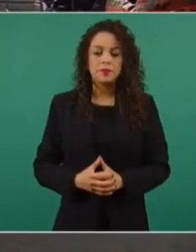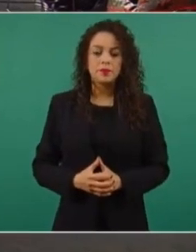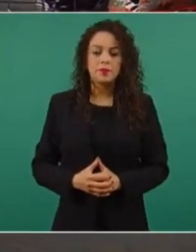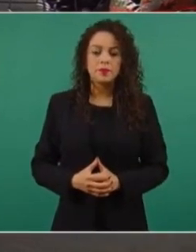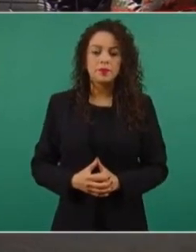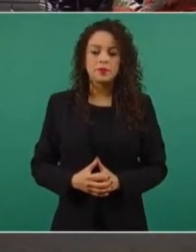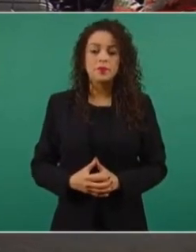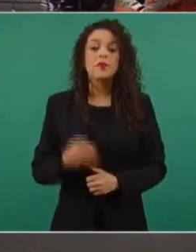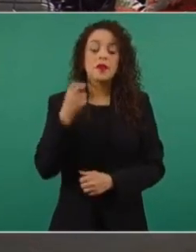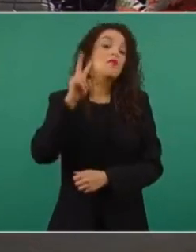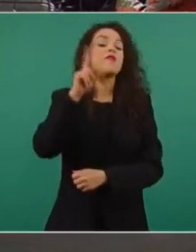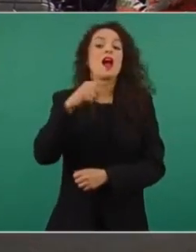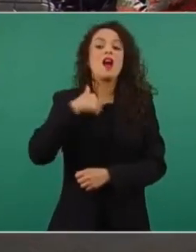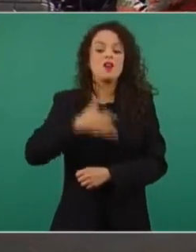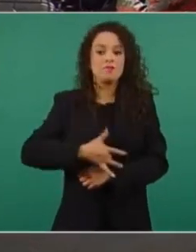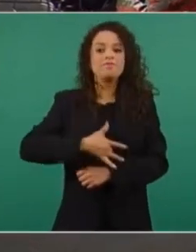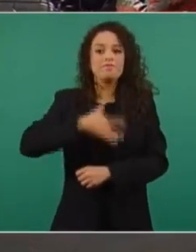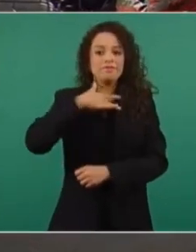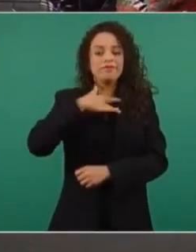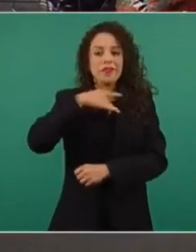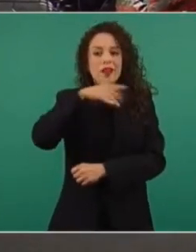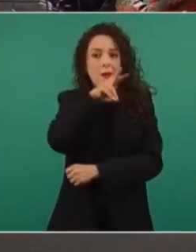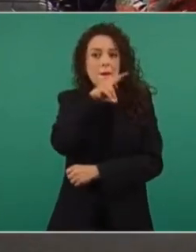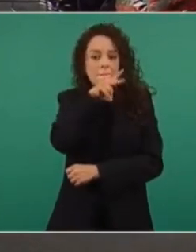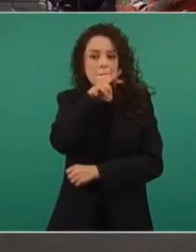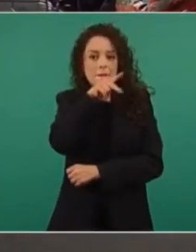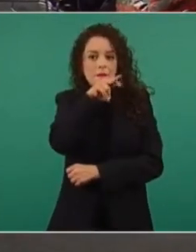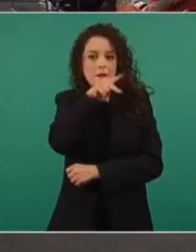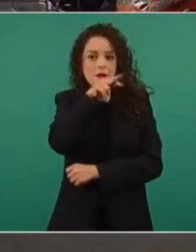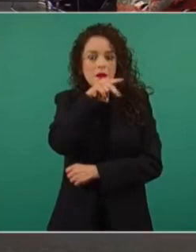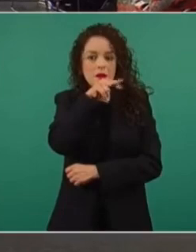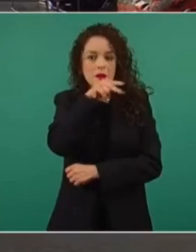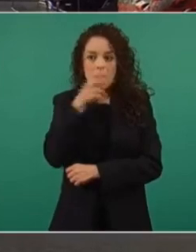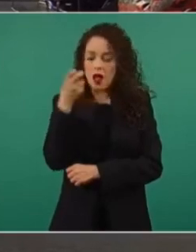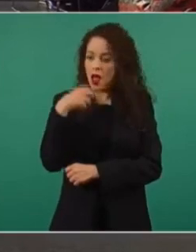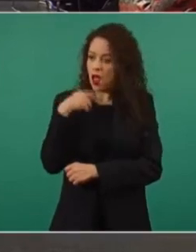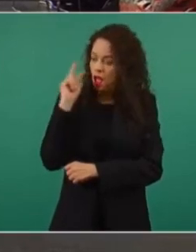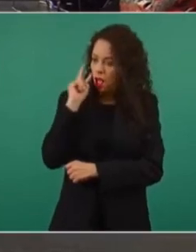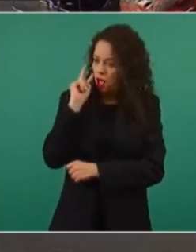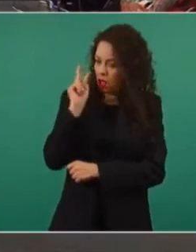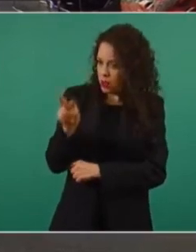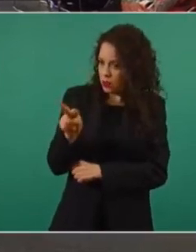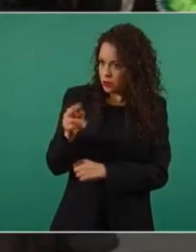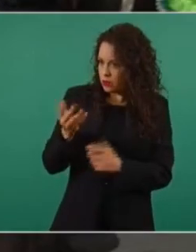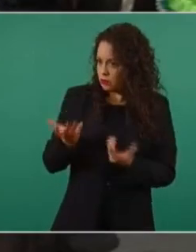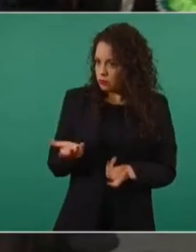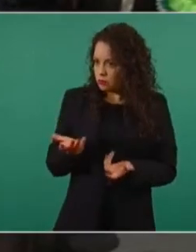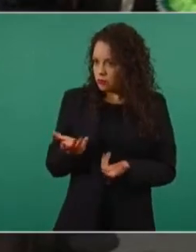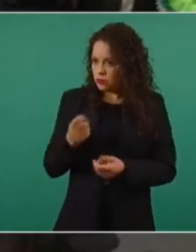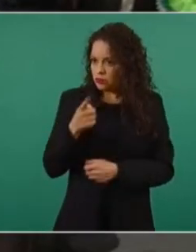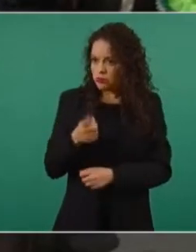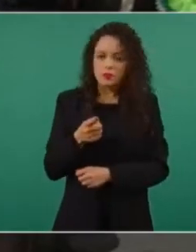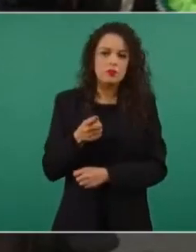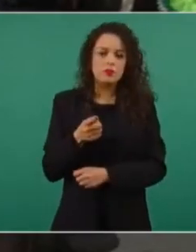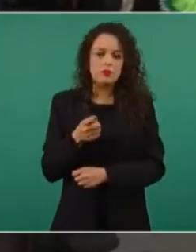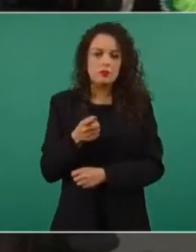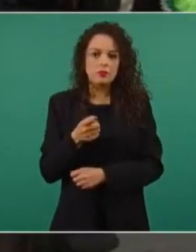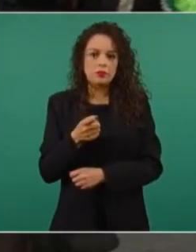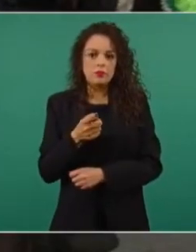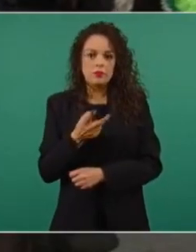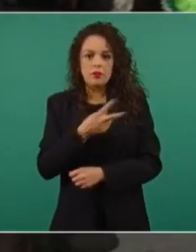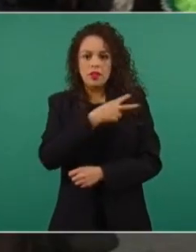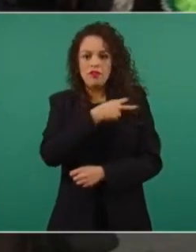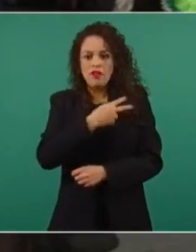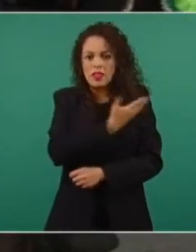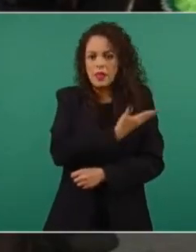preocupó esta imagen que la vicepresidenta tomó, no sé